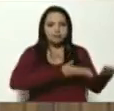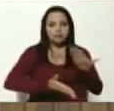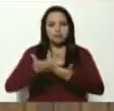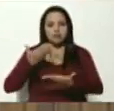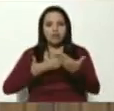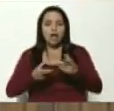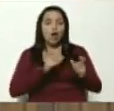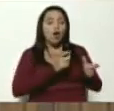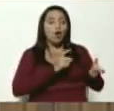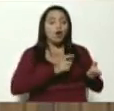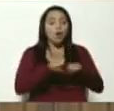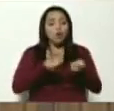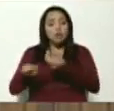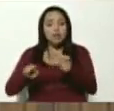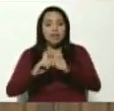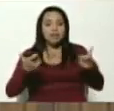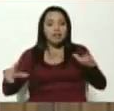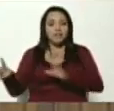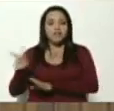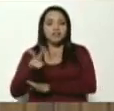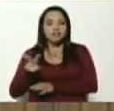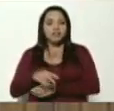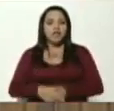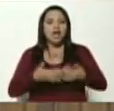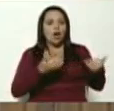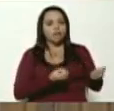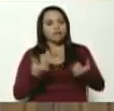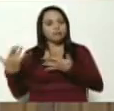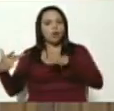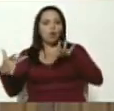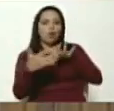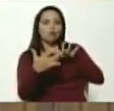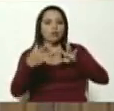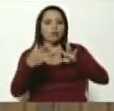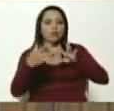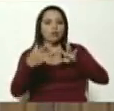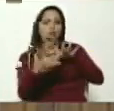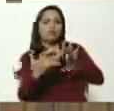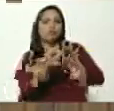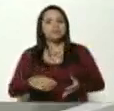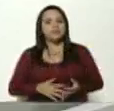de la Contraloría General de la República y con esto retornamos el contacto a los estudios de Venezuela.